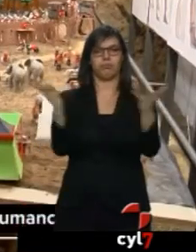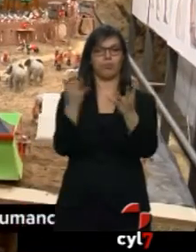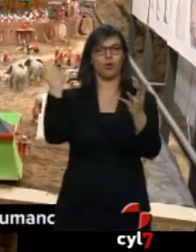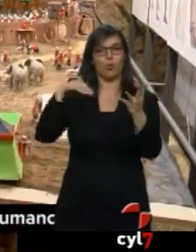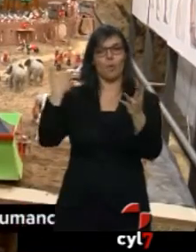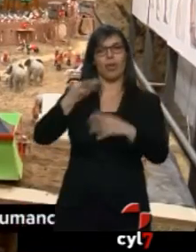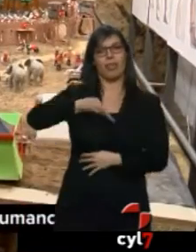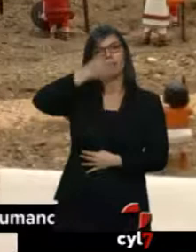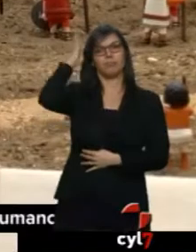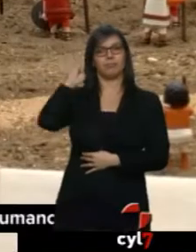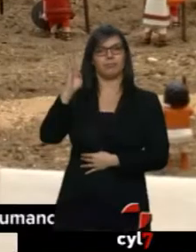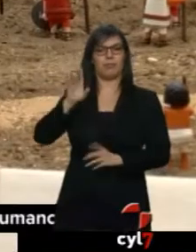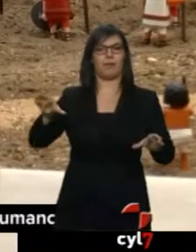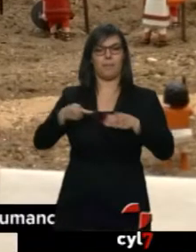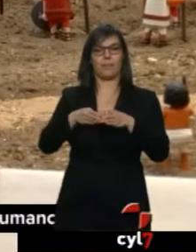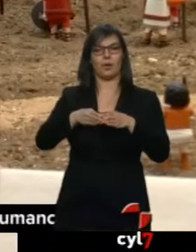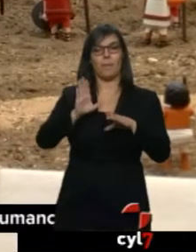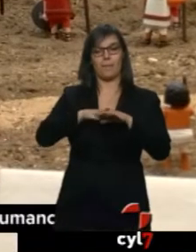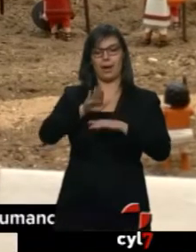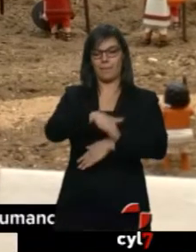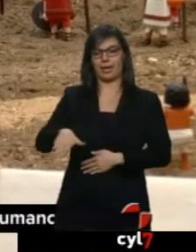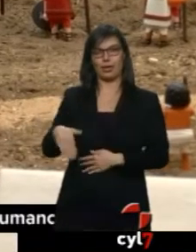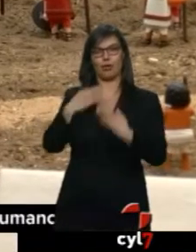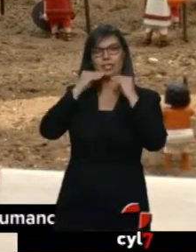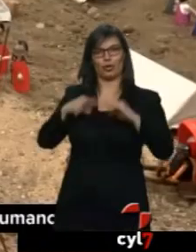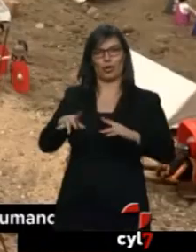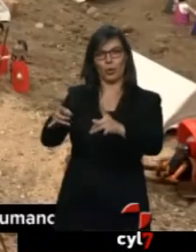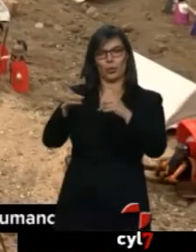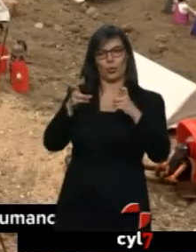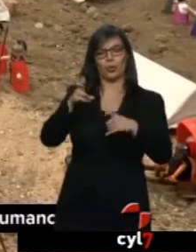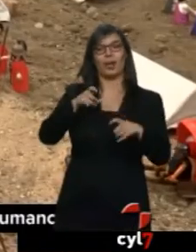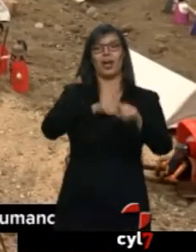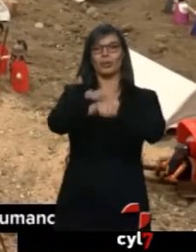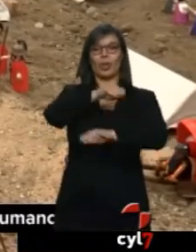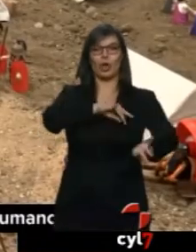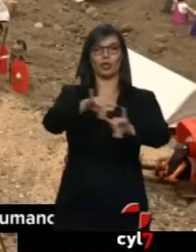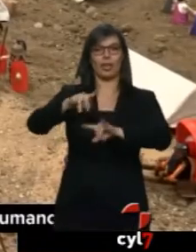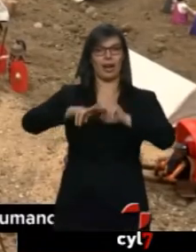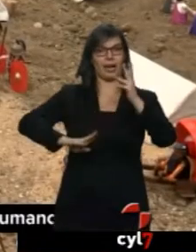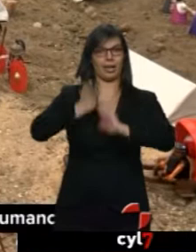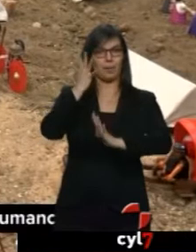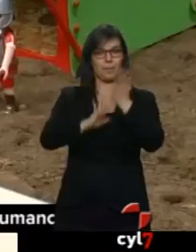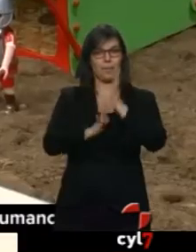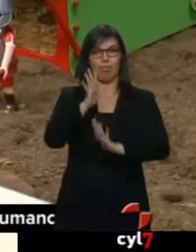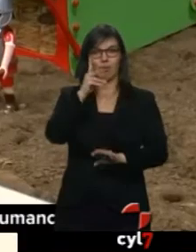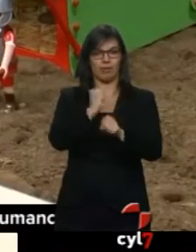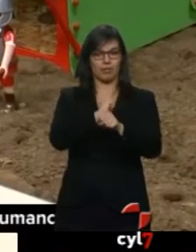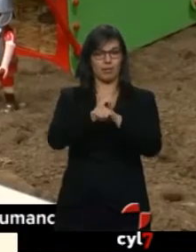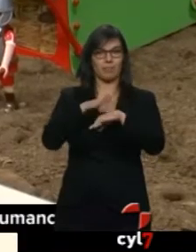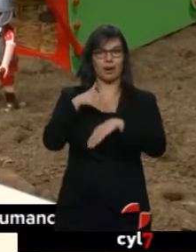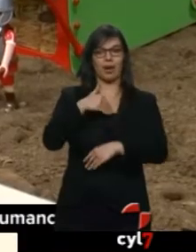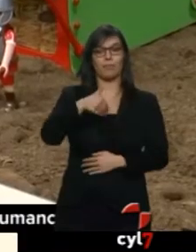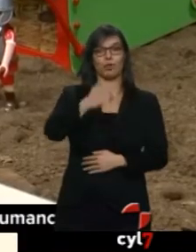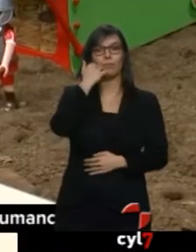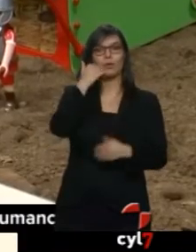sea atractiva también para los más pequeños. En la asociación Tierra Quemada trabajan estos días para poder inaugurar el próximo sábado.